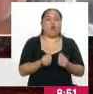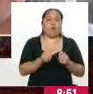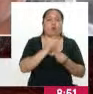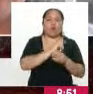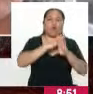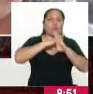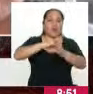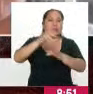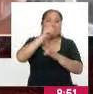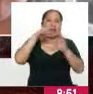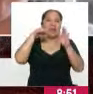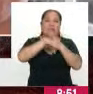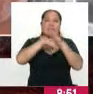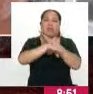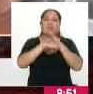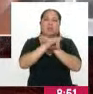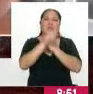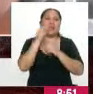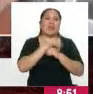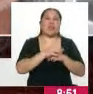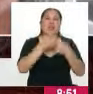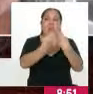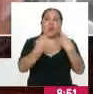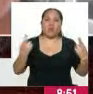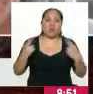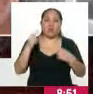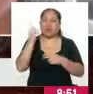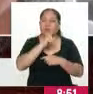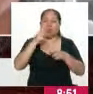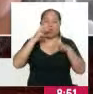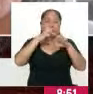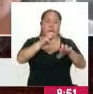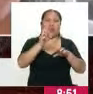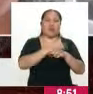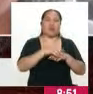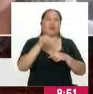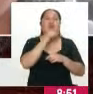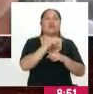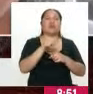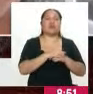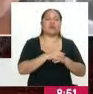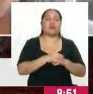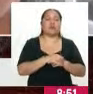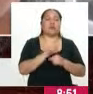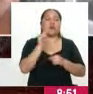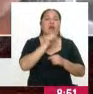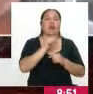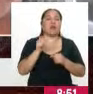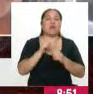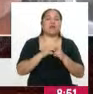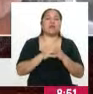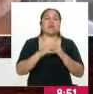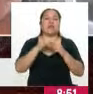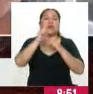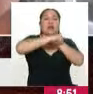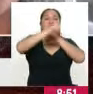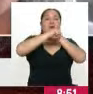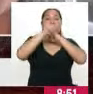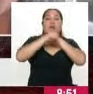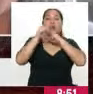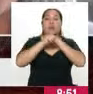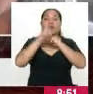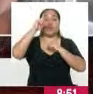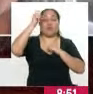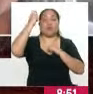evita el ingreso de recursos ilícitos, ilegales, informales, a las campañas políticas de nuestro país?